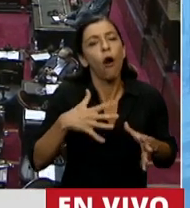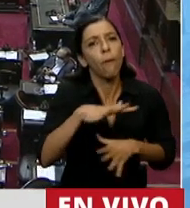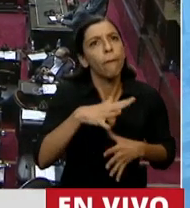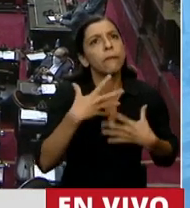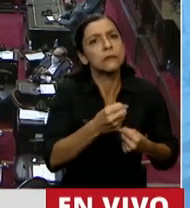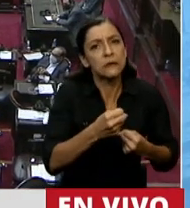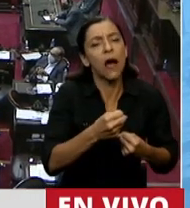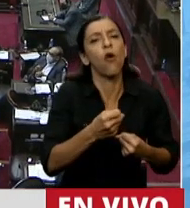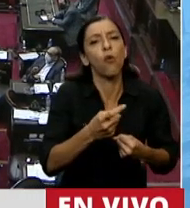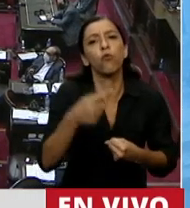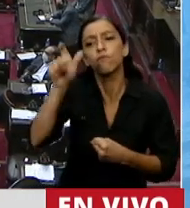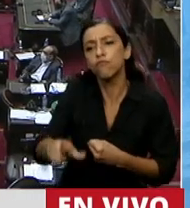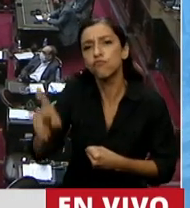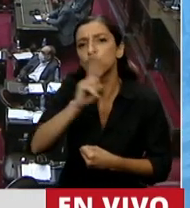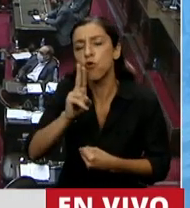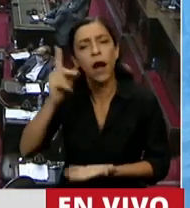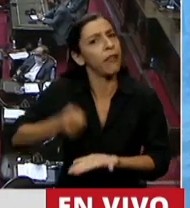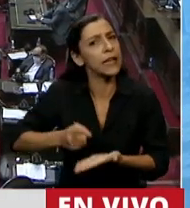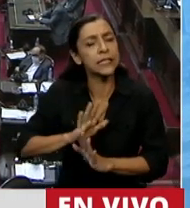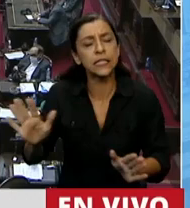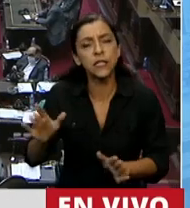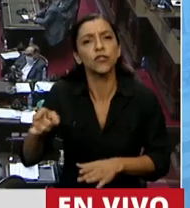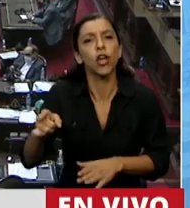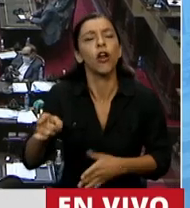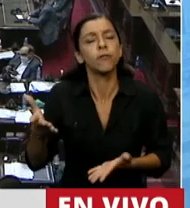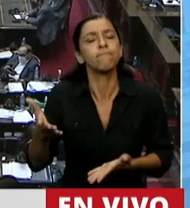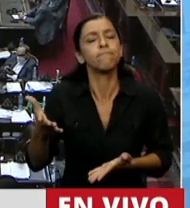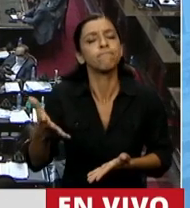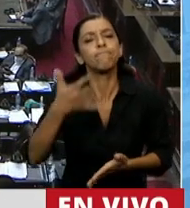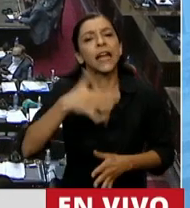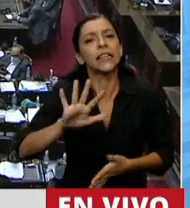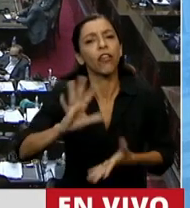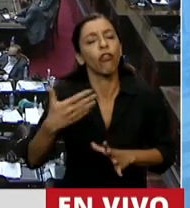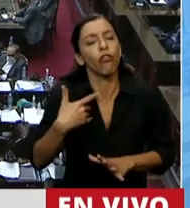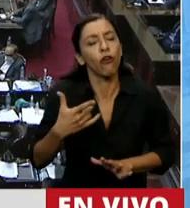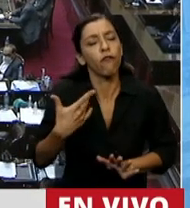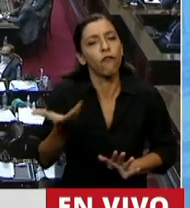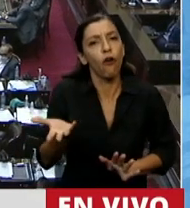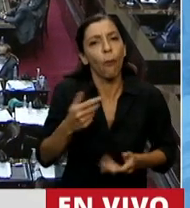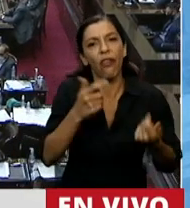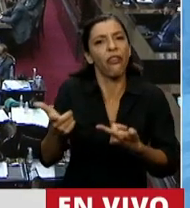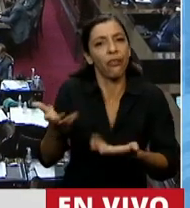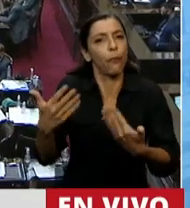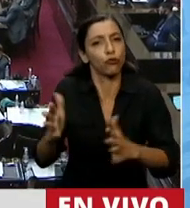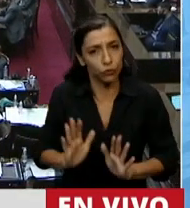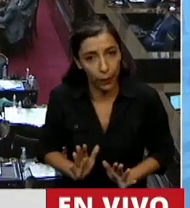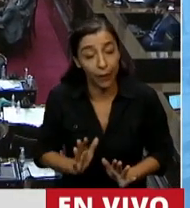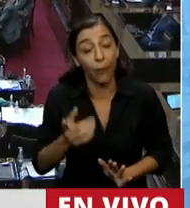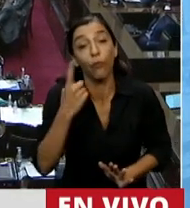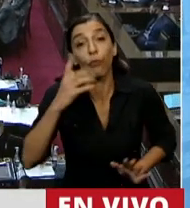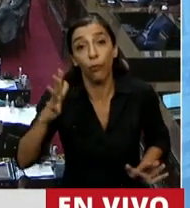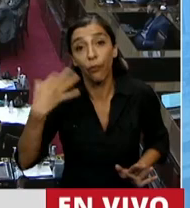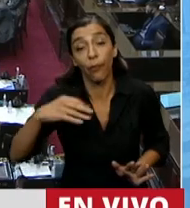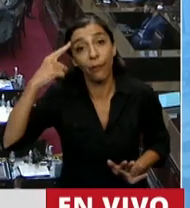si se adapta al marco de la legalidad constitucional que nos rige. El bloque de